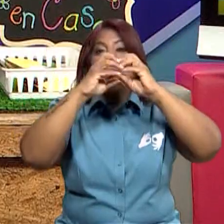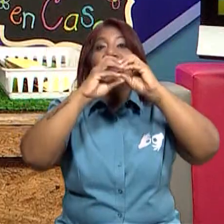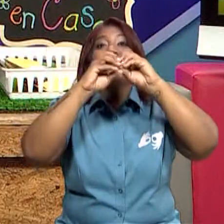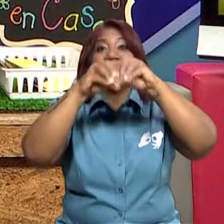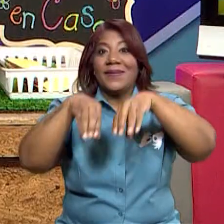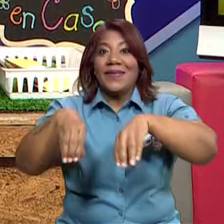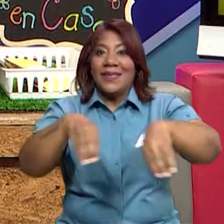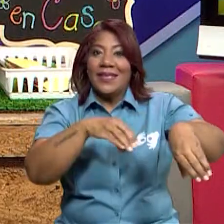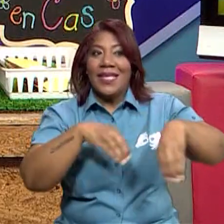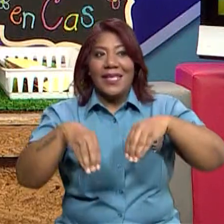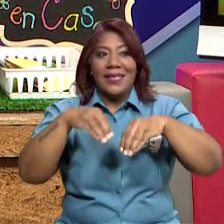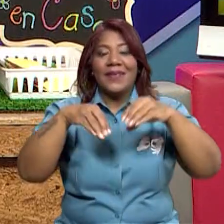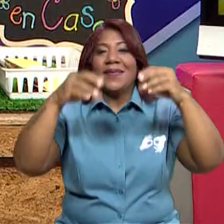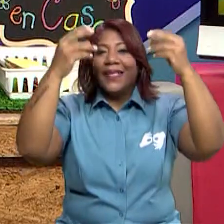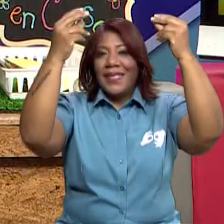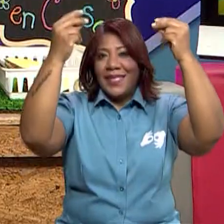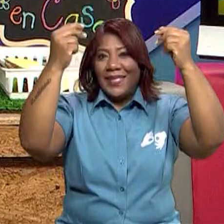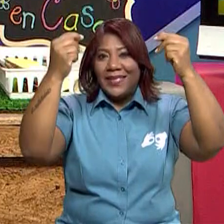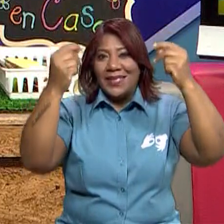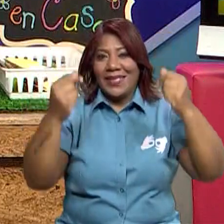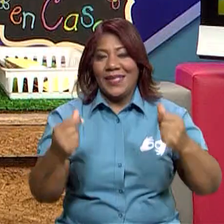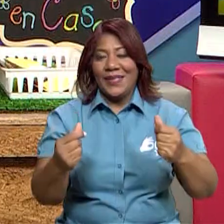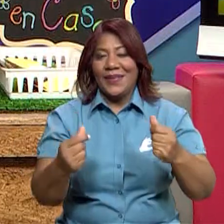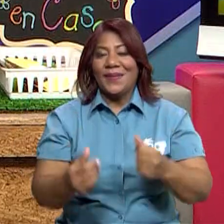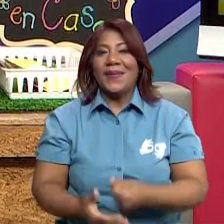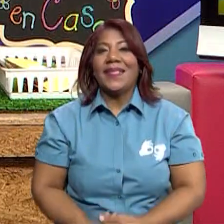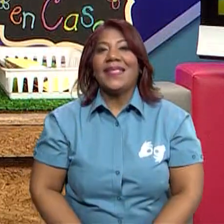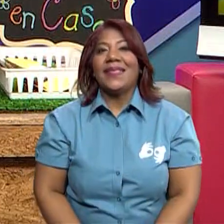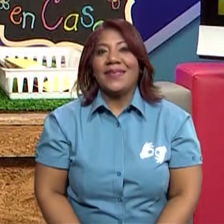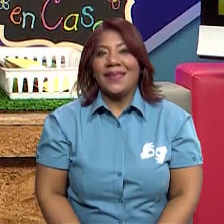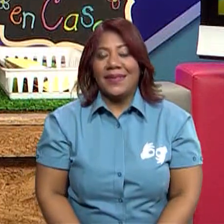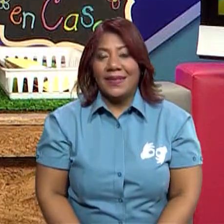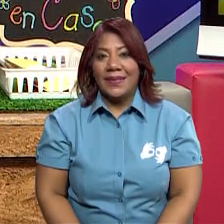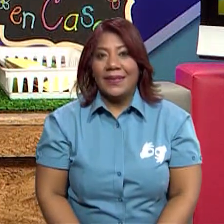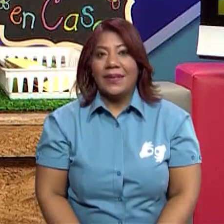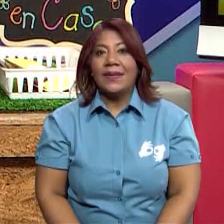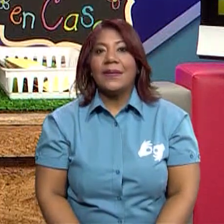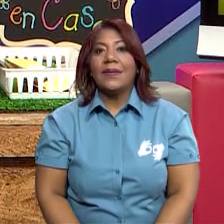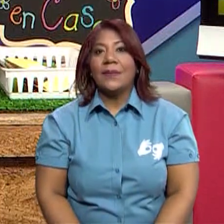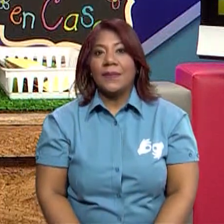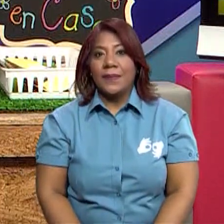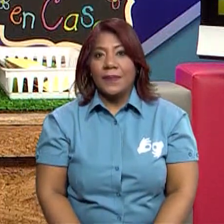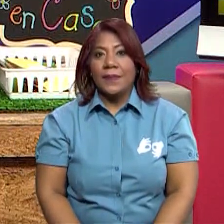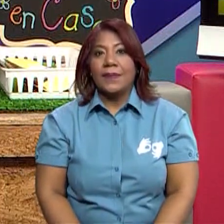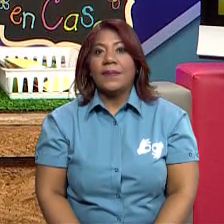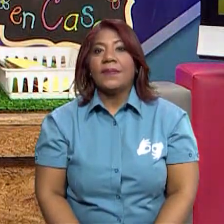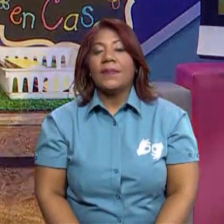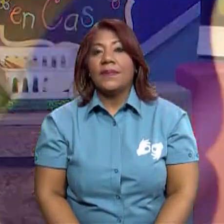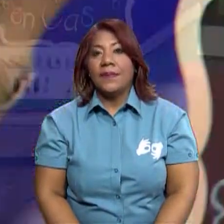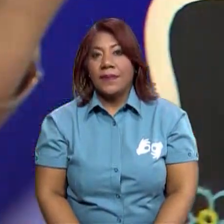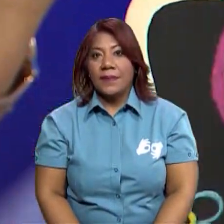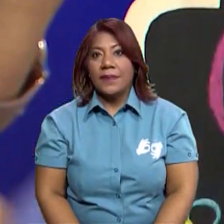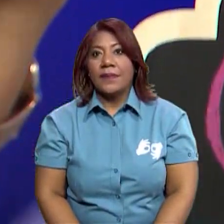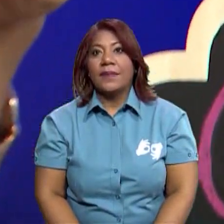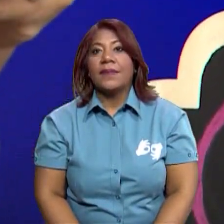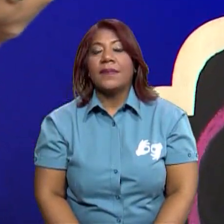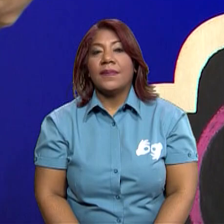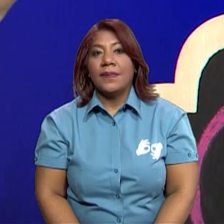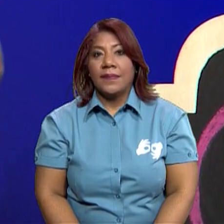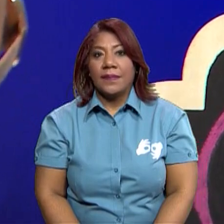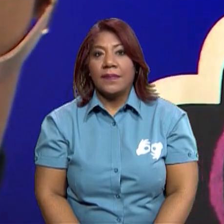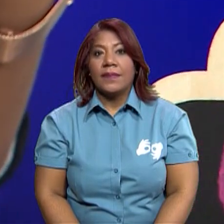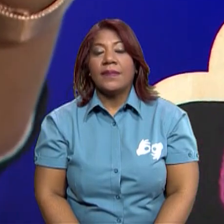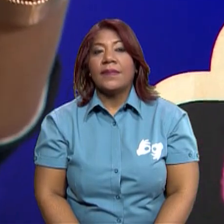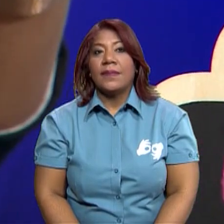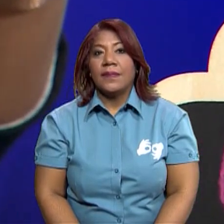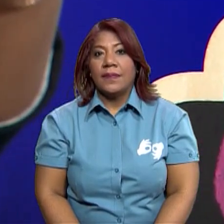Porque recuerda que él se abre, ¿verdad? Así que vamos a recortarlo por la mitad. Y vamos a